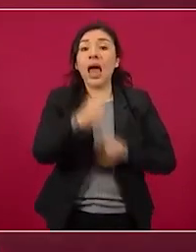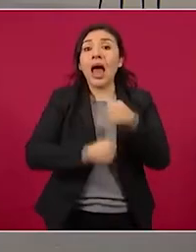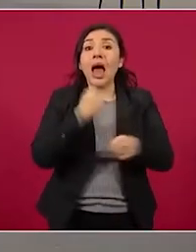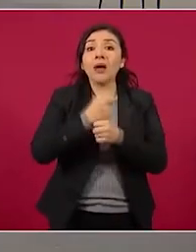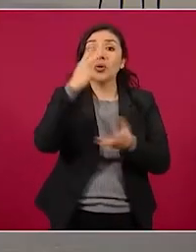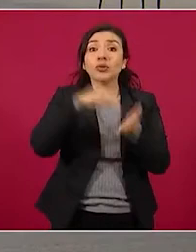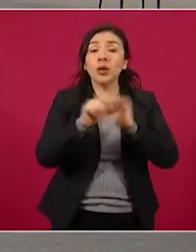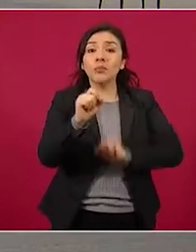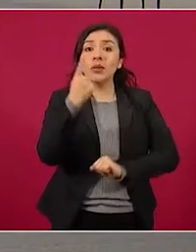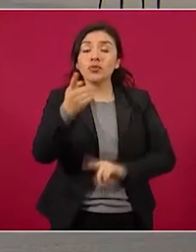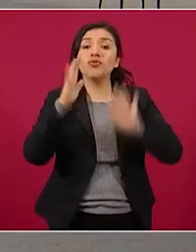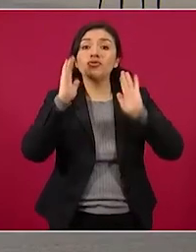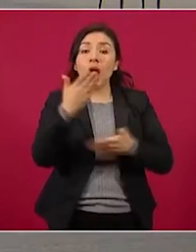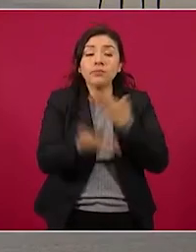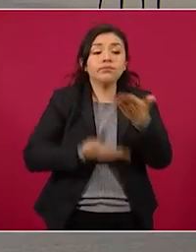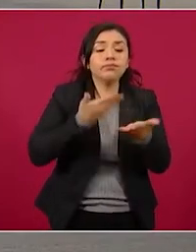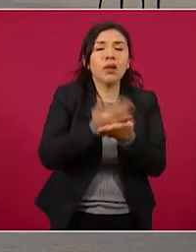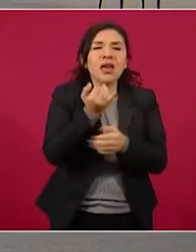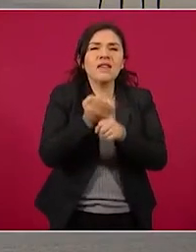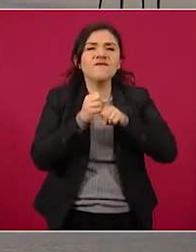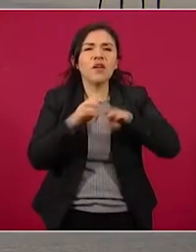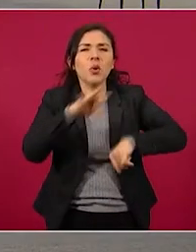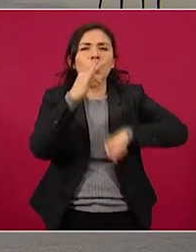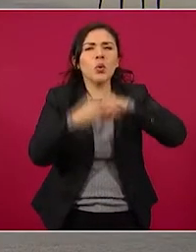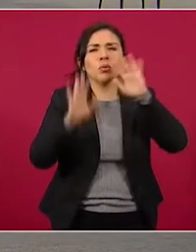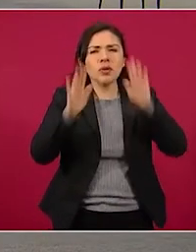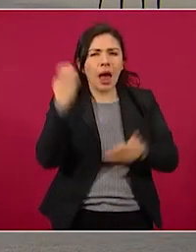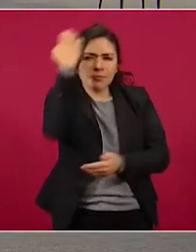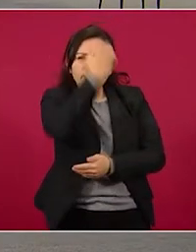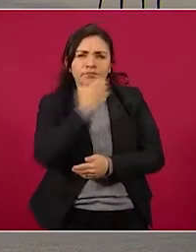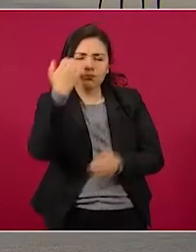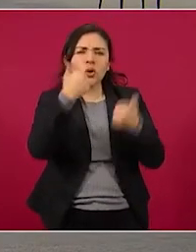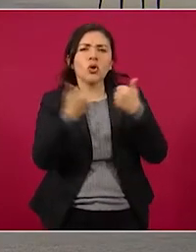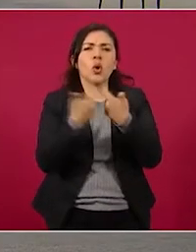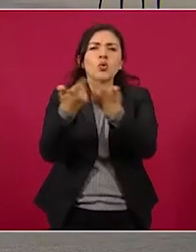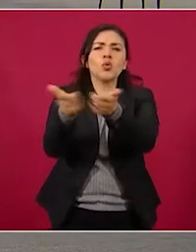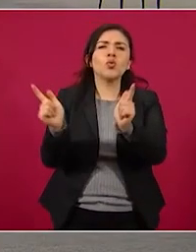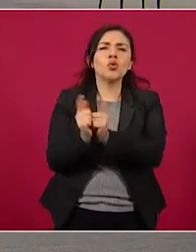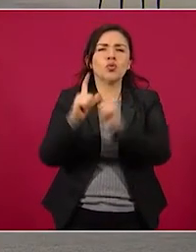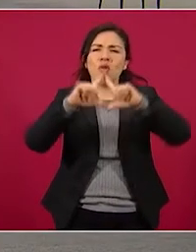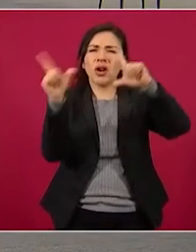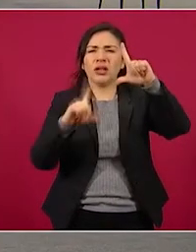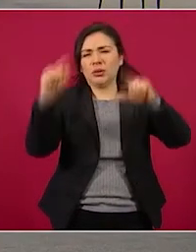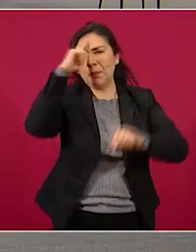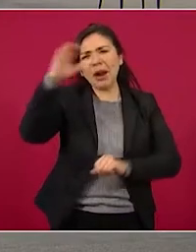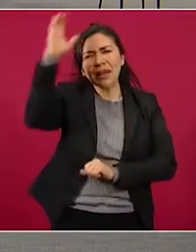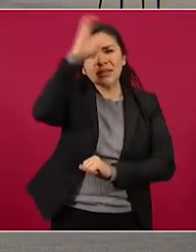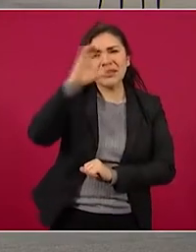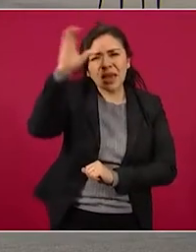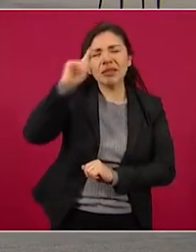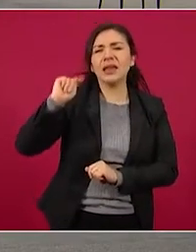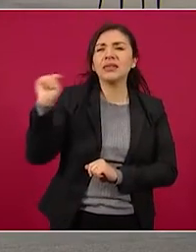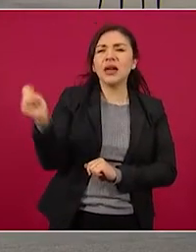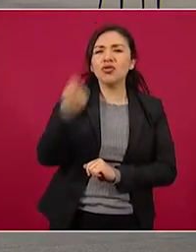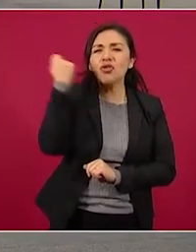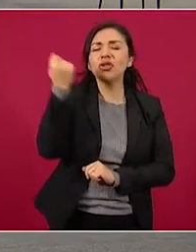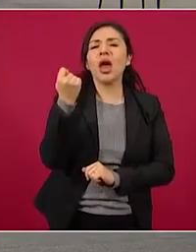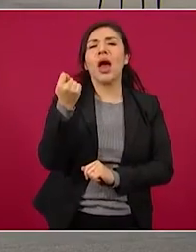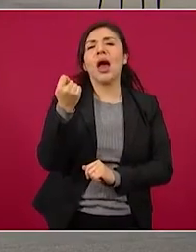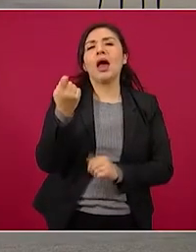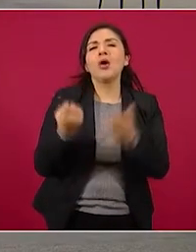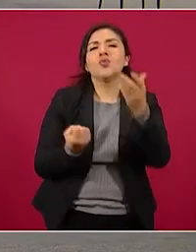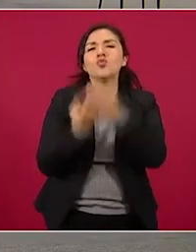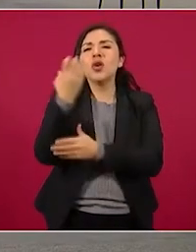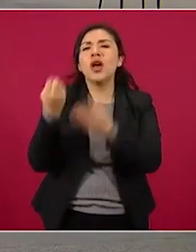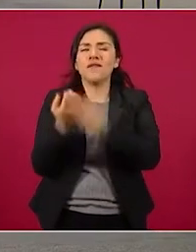se entregaron sus informes finales y fueron evaluadas por el Comité Nacional de Ciencia, Tecnología e